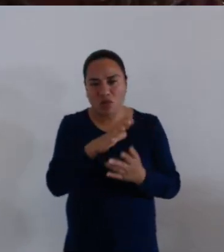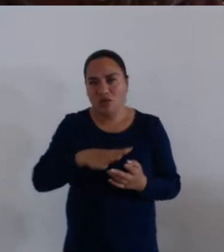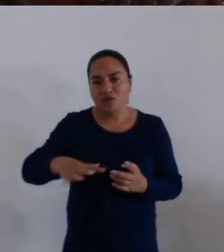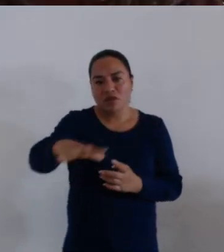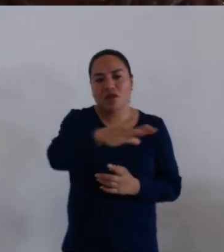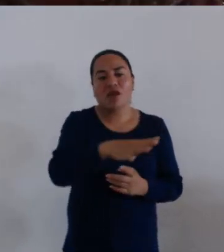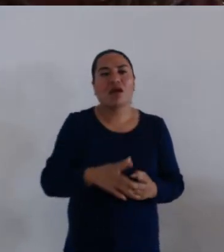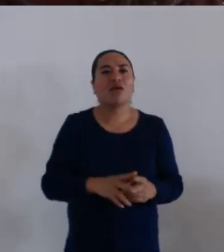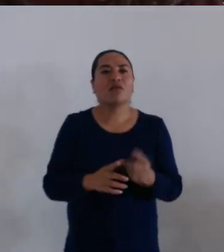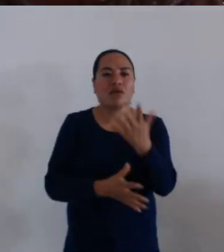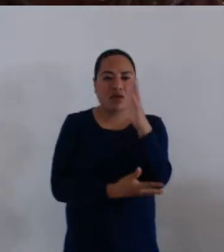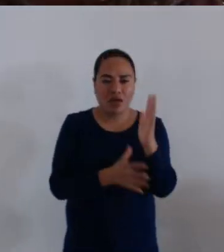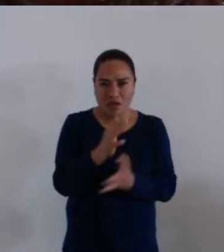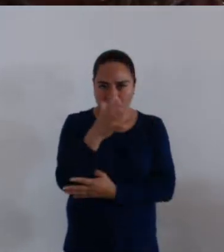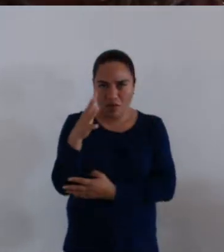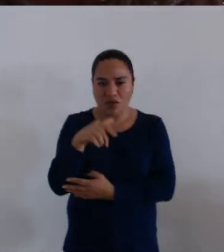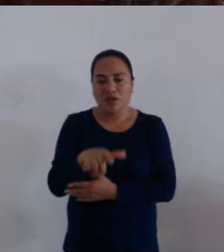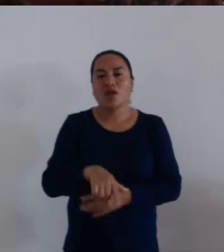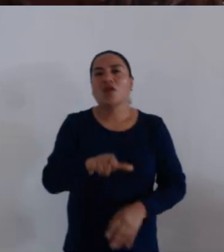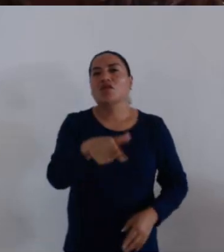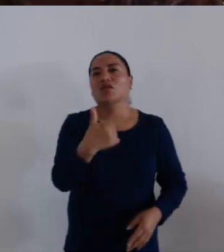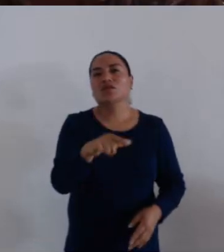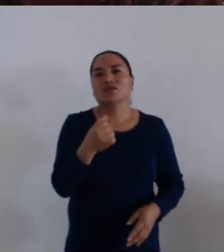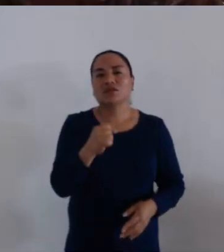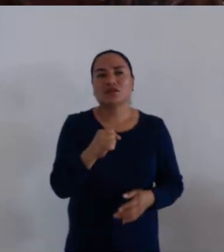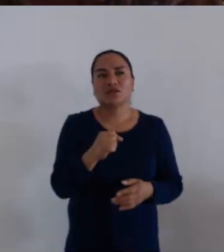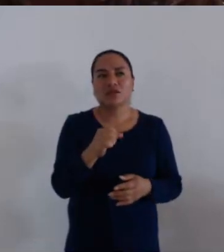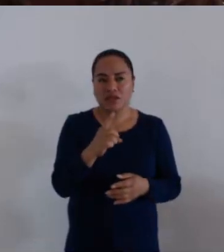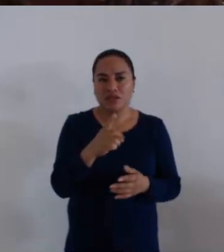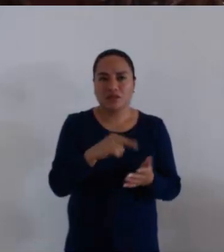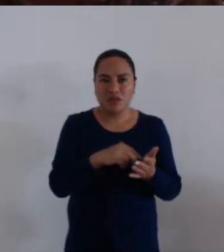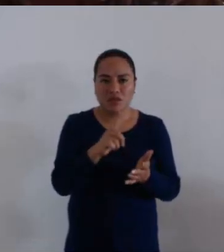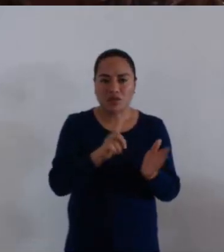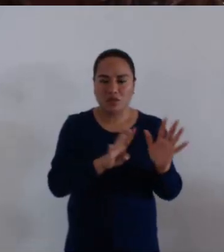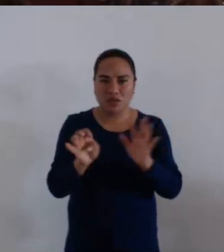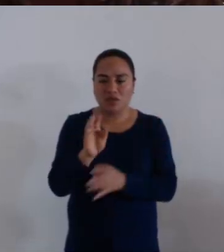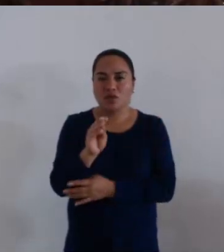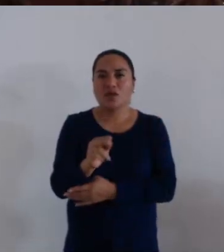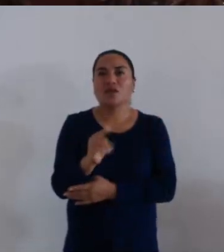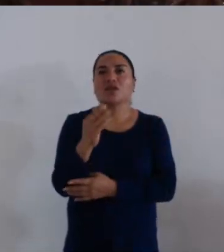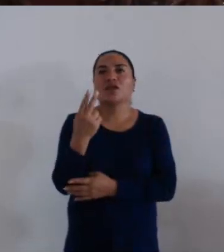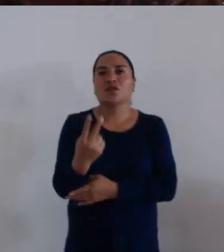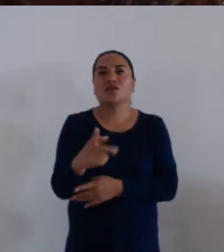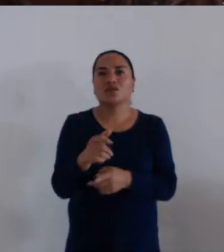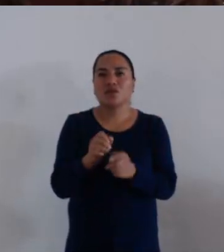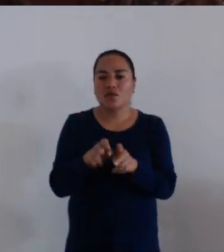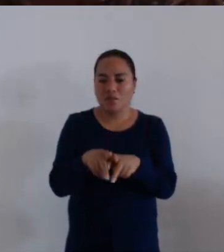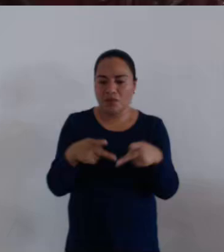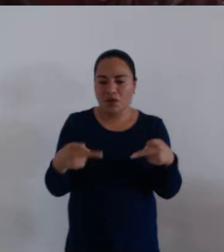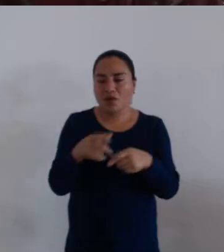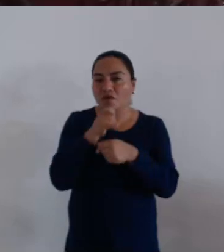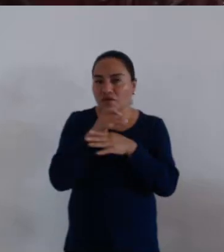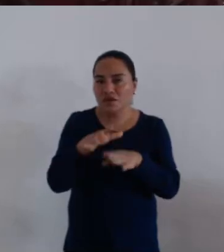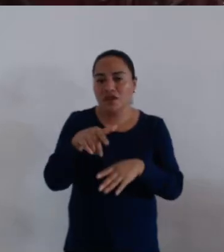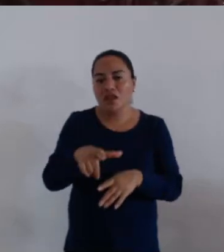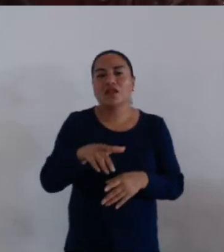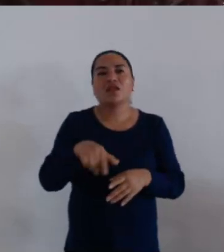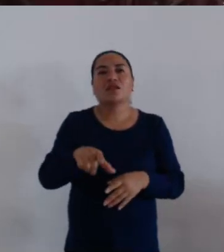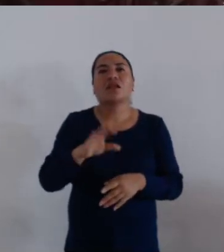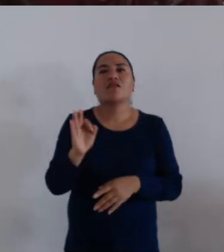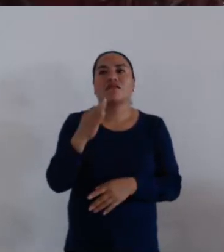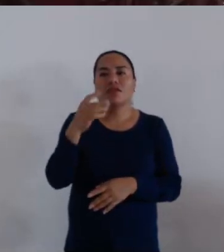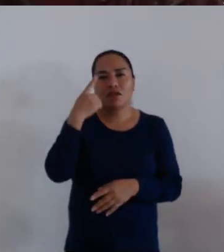protegida, publicados el 12 de diciembre de 1992 en el periódico oficial del Gobierno del Estado de Oaxaca,